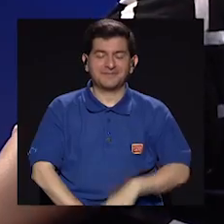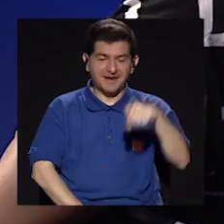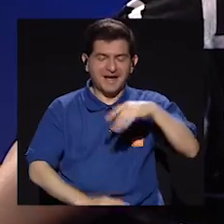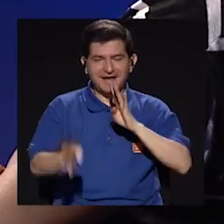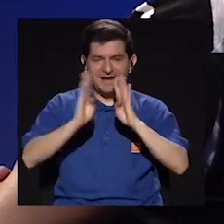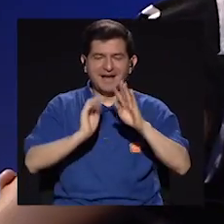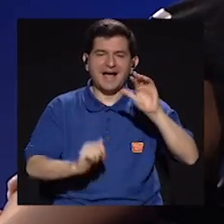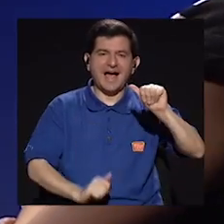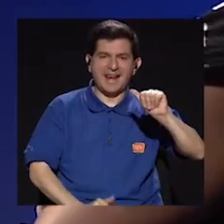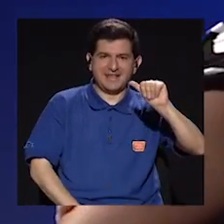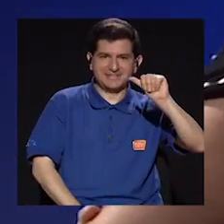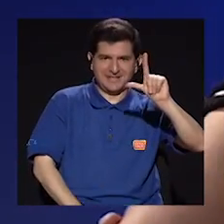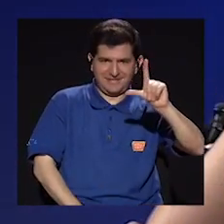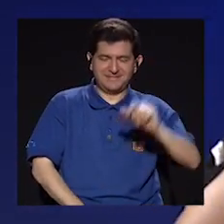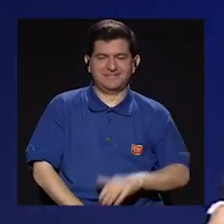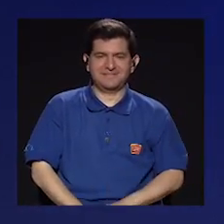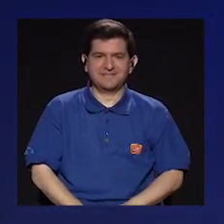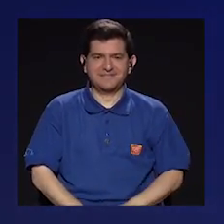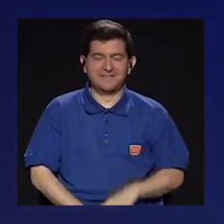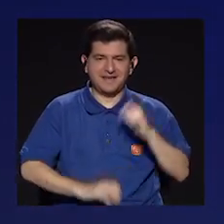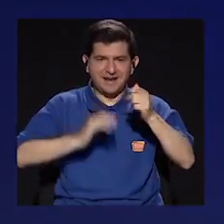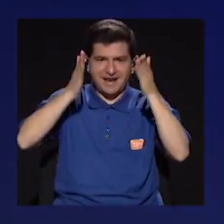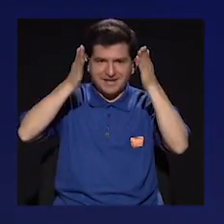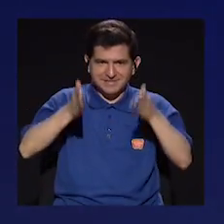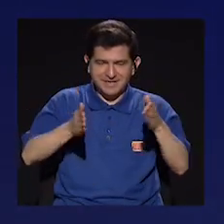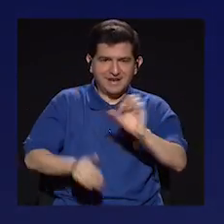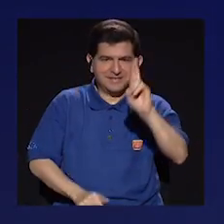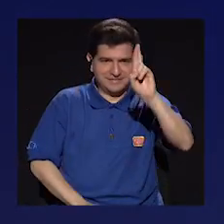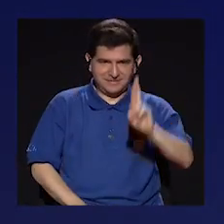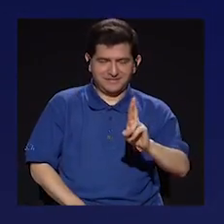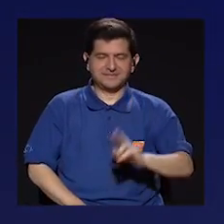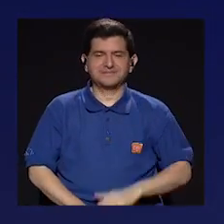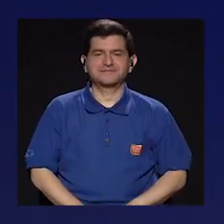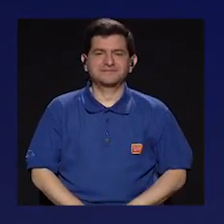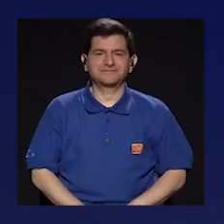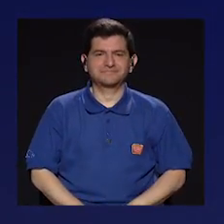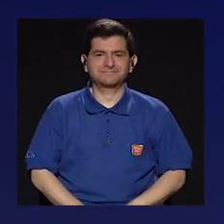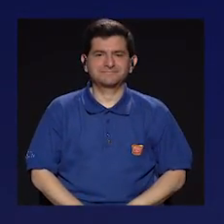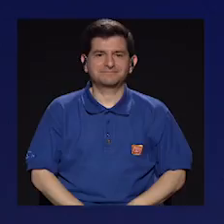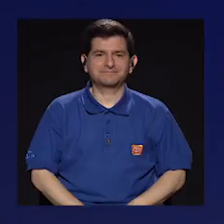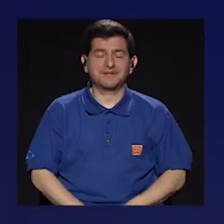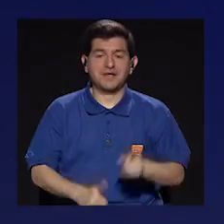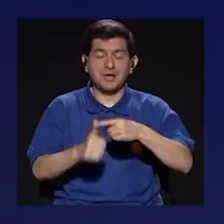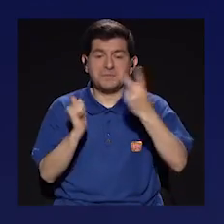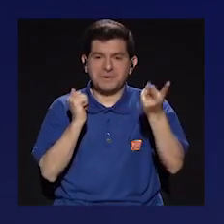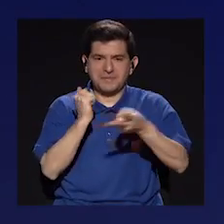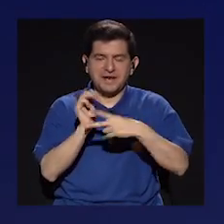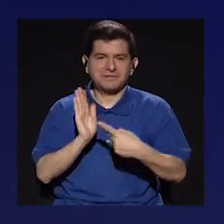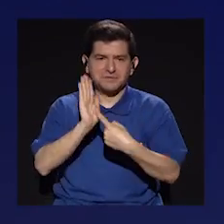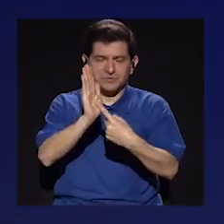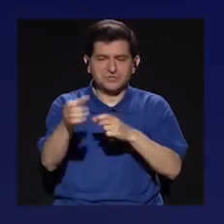estamos conversando con Alexandra Latyshev, cineasta costarricense y el estreno muy pronto en salas